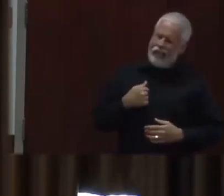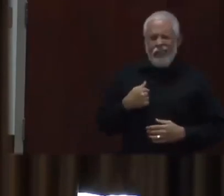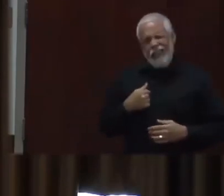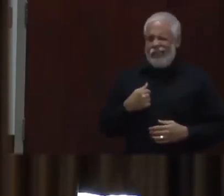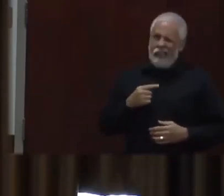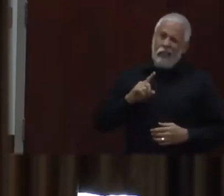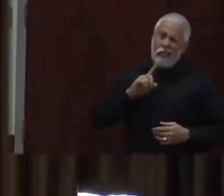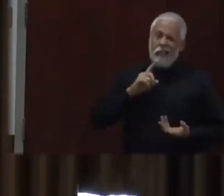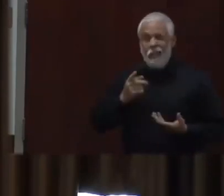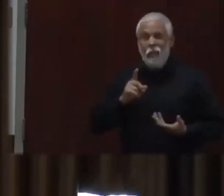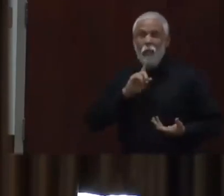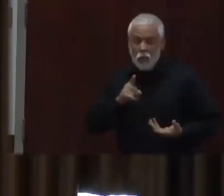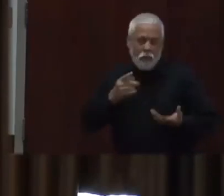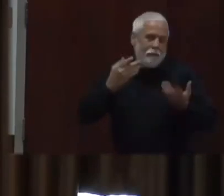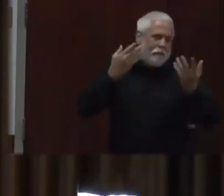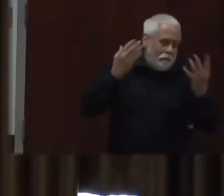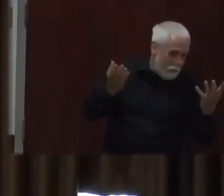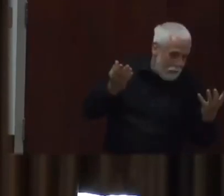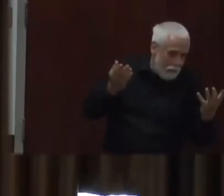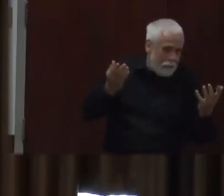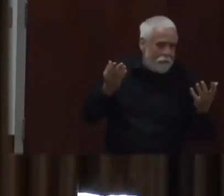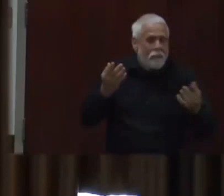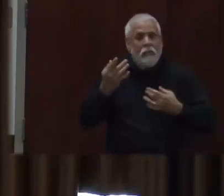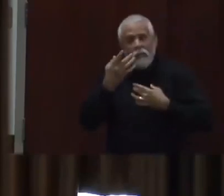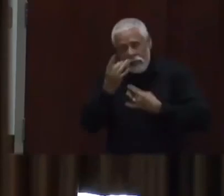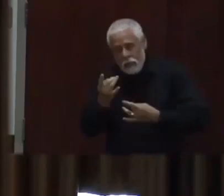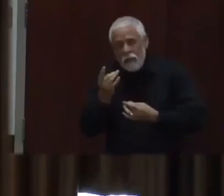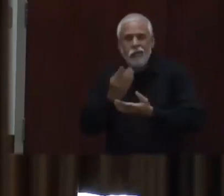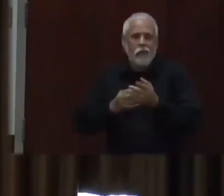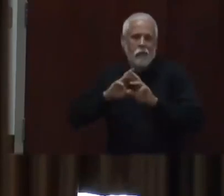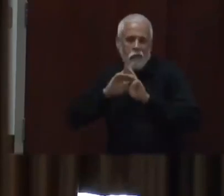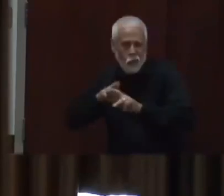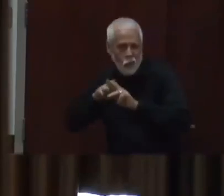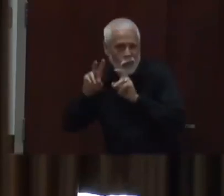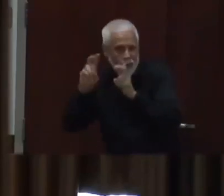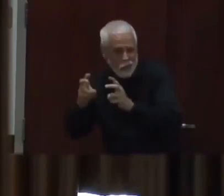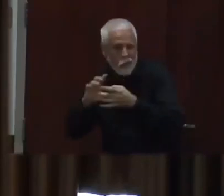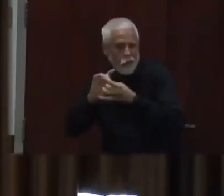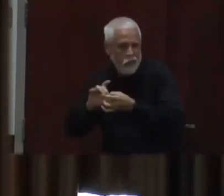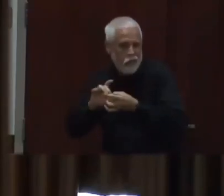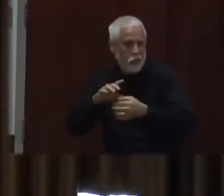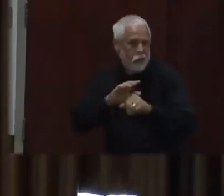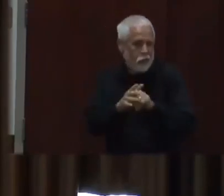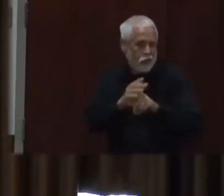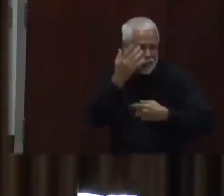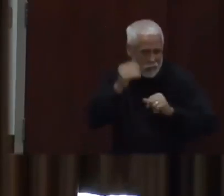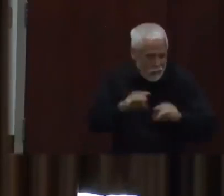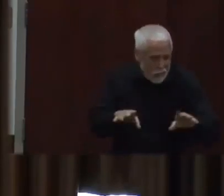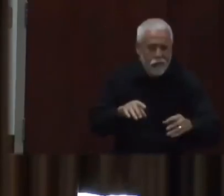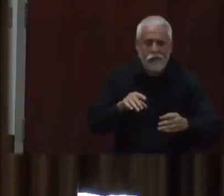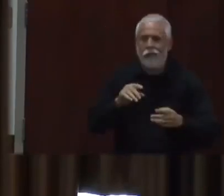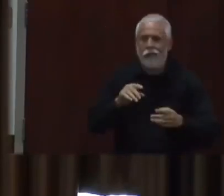nos estamos poniendo mascarillas y ahora ya no está llegando la influenza. No sé, estoy esperando